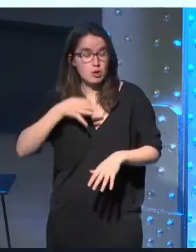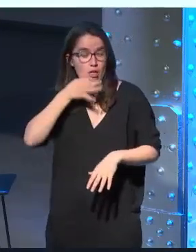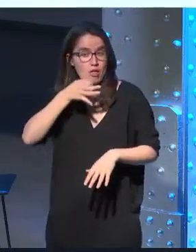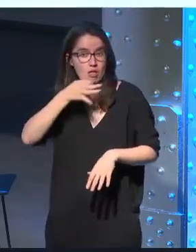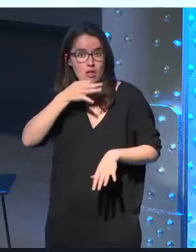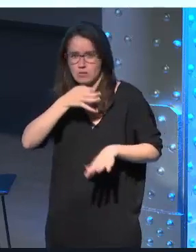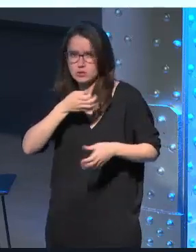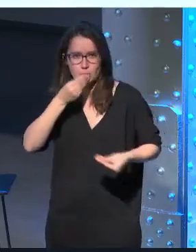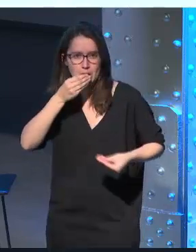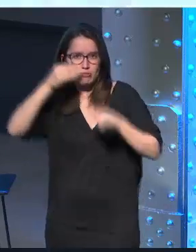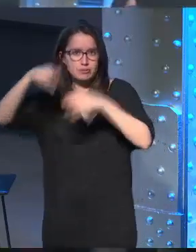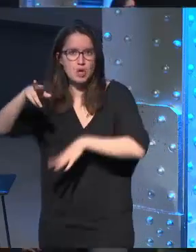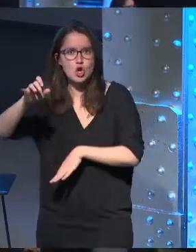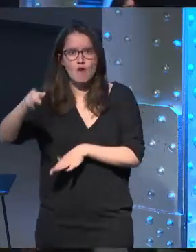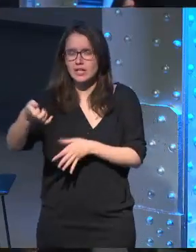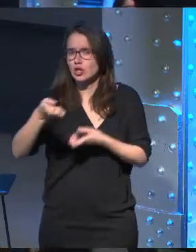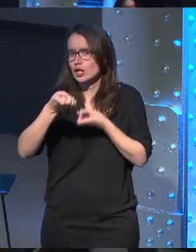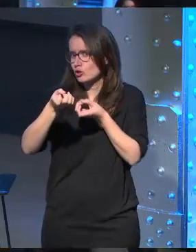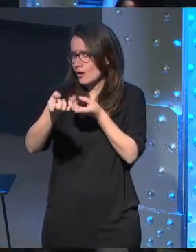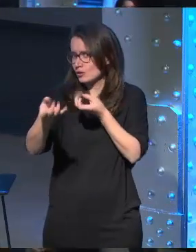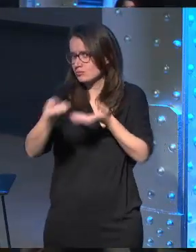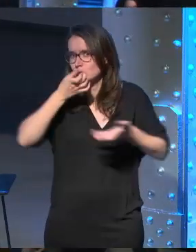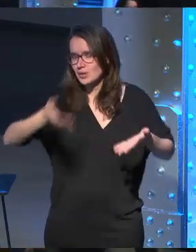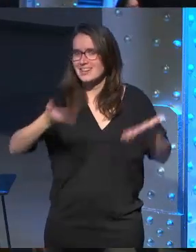pues tenemos aquí a Roberto que nos lo va a contar muchas gracias